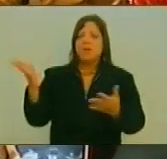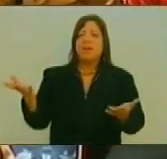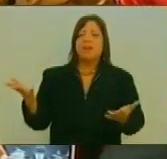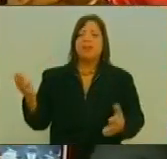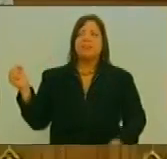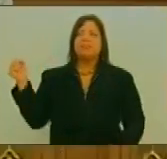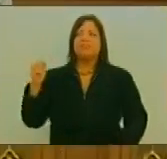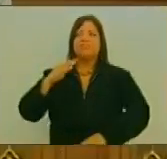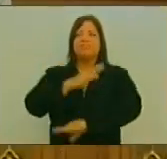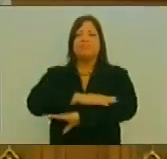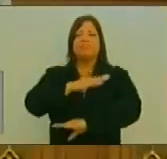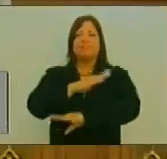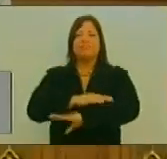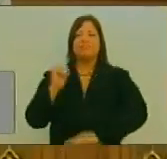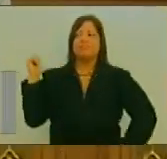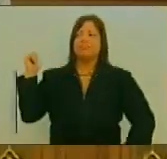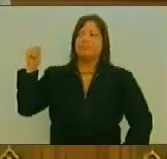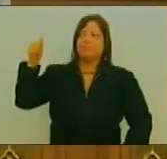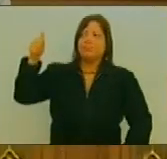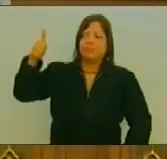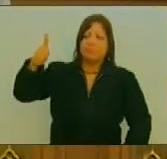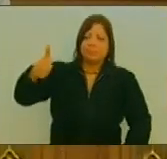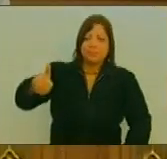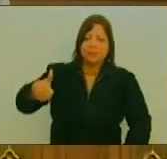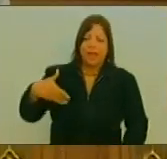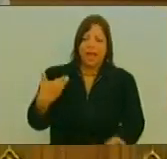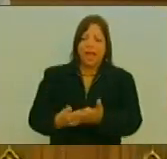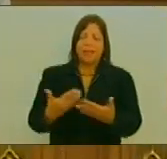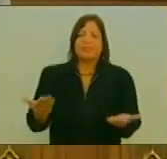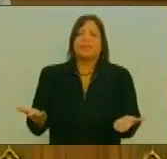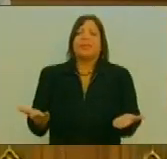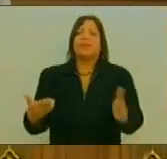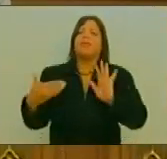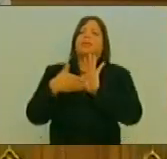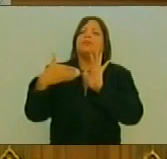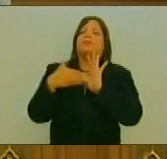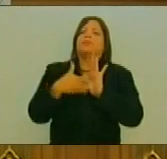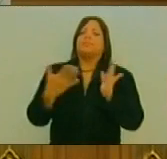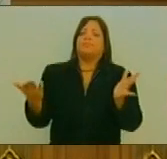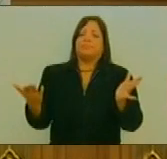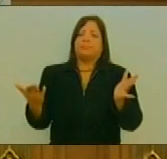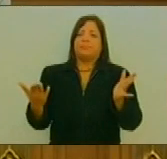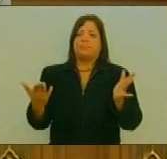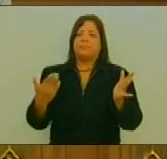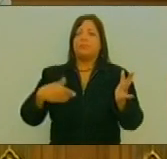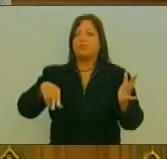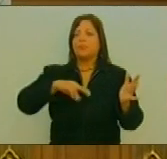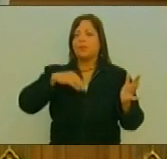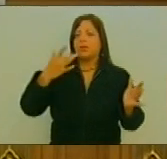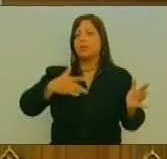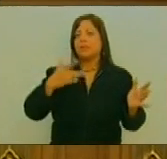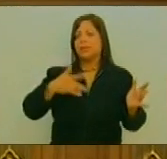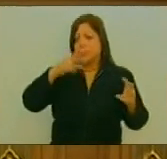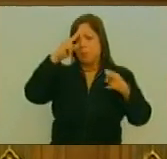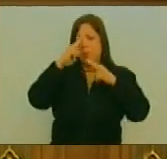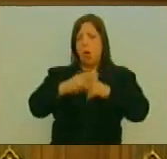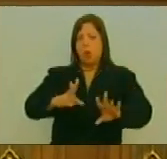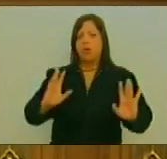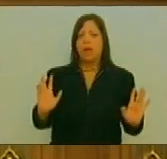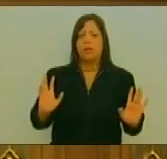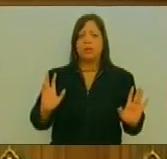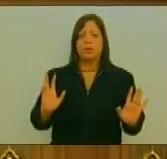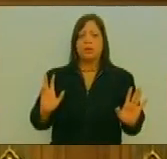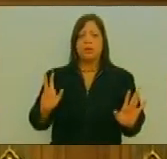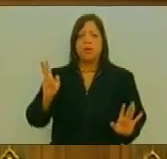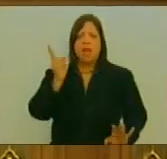venido Comportando En esta etapa Con el pueblo Venezolano Y yo creo Que tenemos Que sentirnos Honrados De